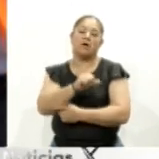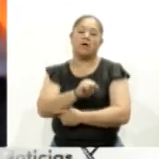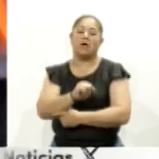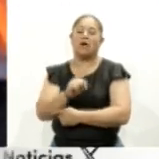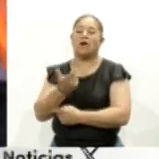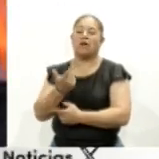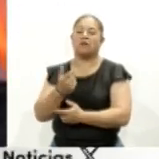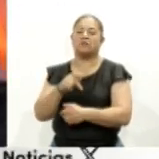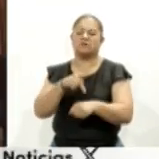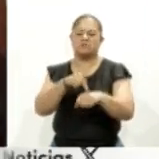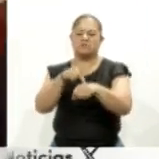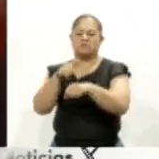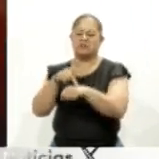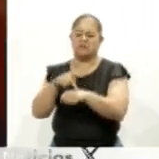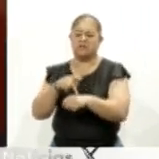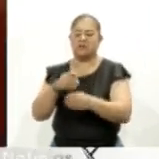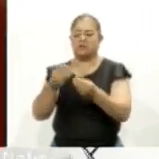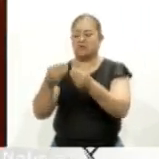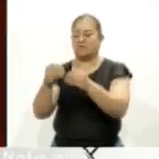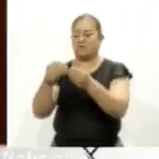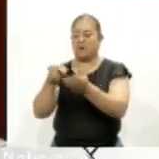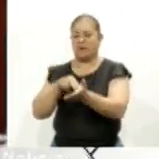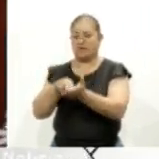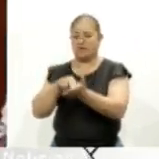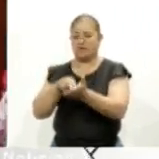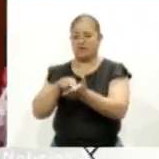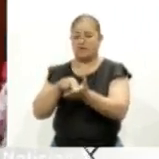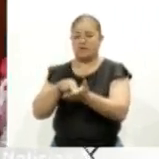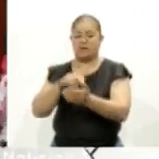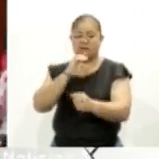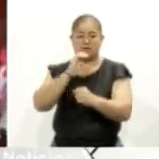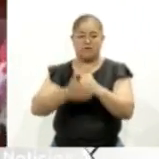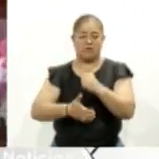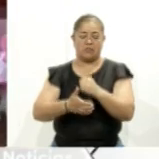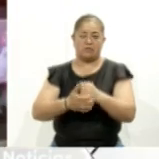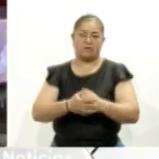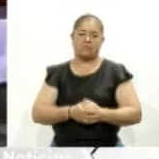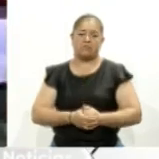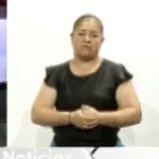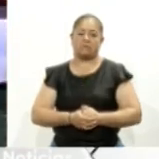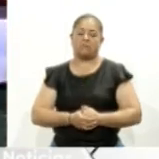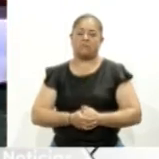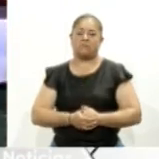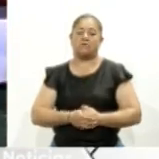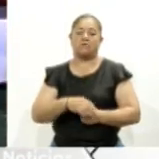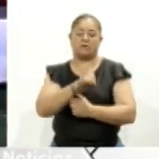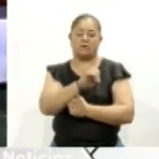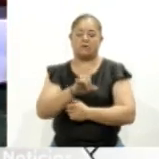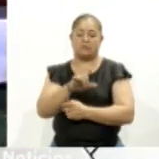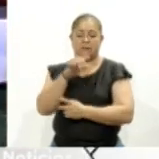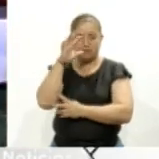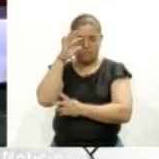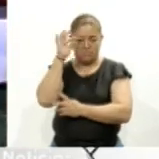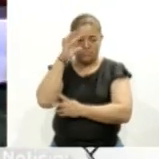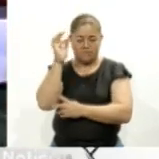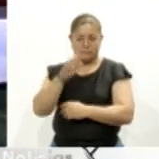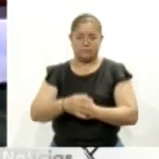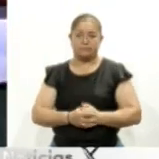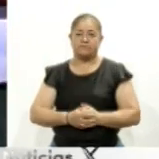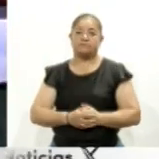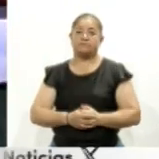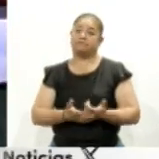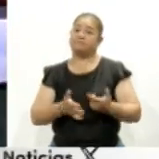electrodomésticos y el caucho. Con información de Edith López, Coracyt Noticias. Y bien, le acabamos de